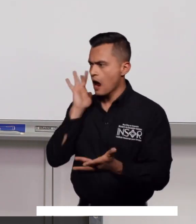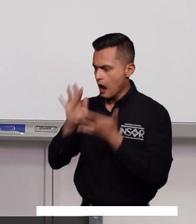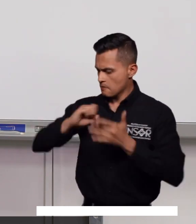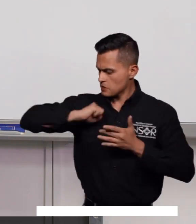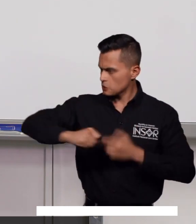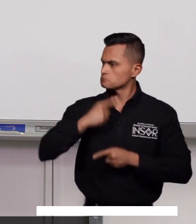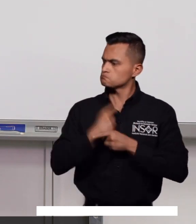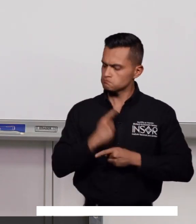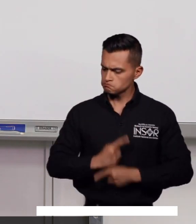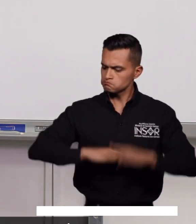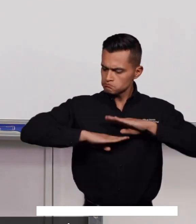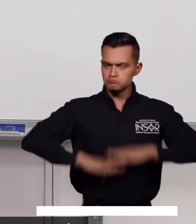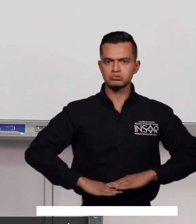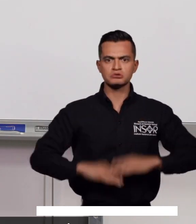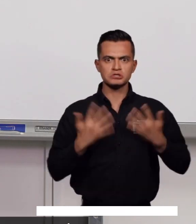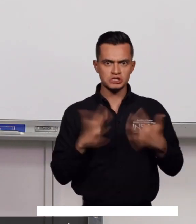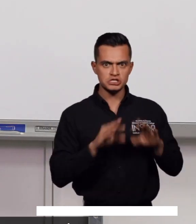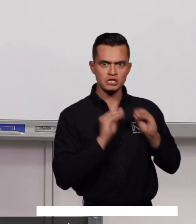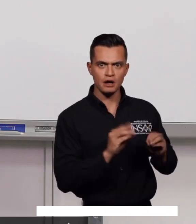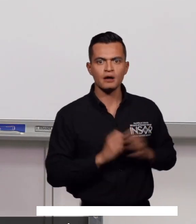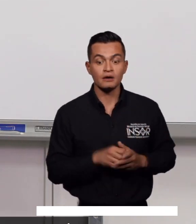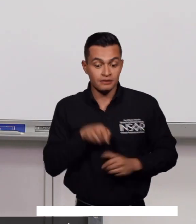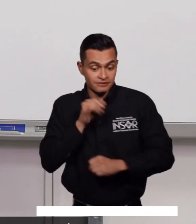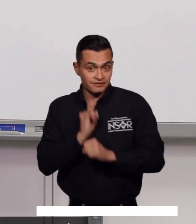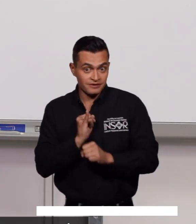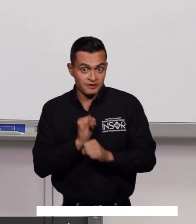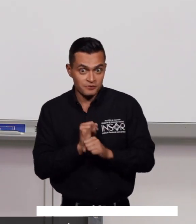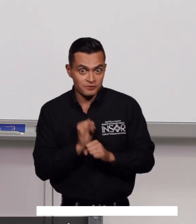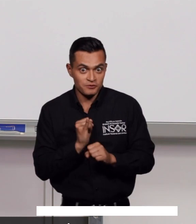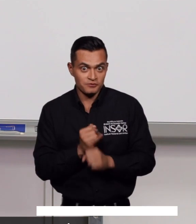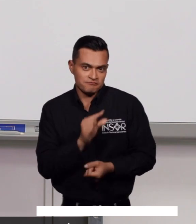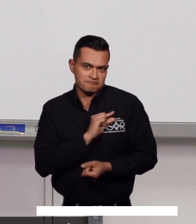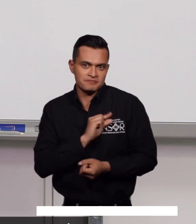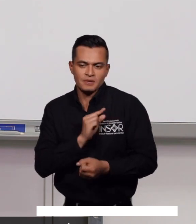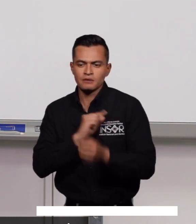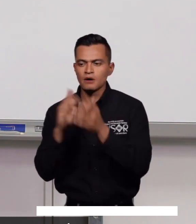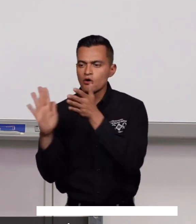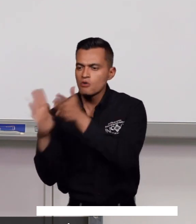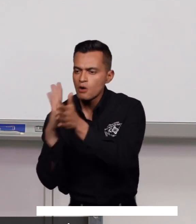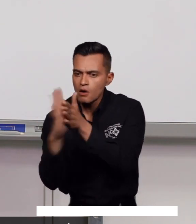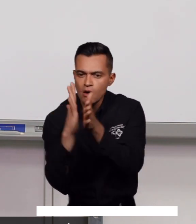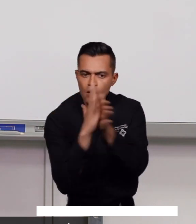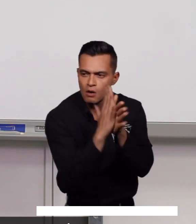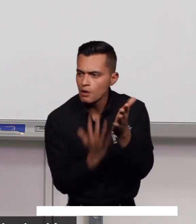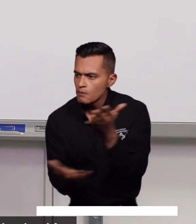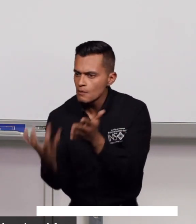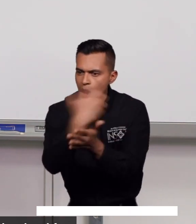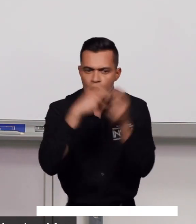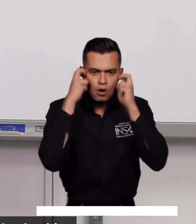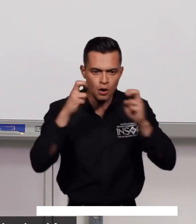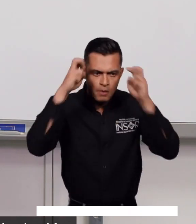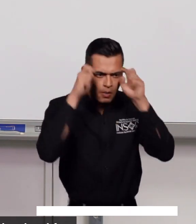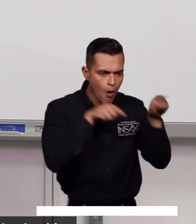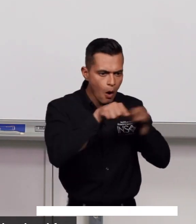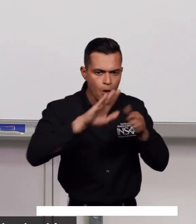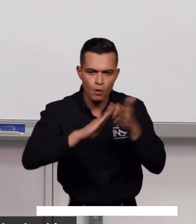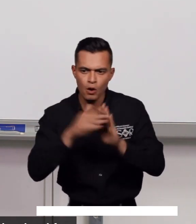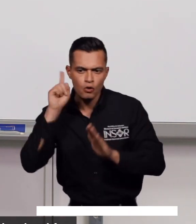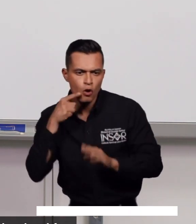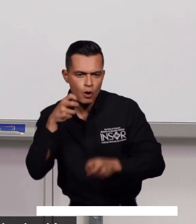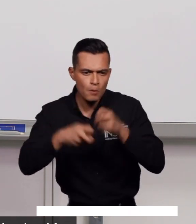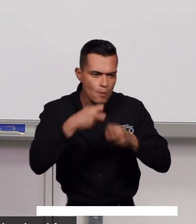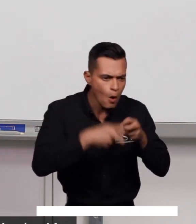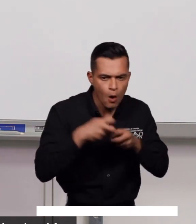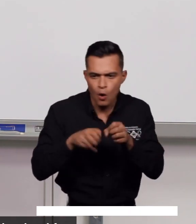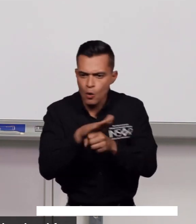Instituto Nacional para Sordos que cuente con mayor y mejor conocimiento acerca de las problemáticas de la población sorda y cómo solucionarlas,